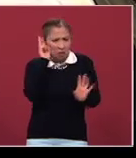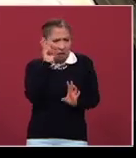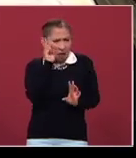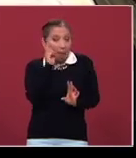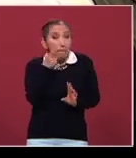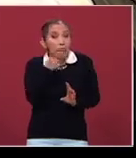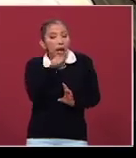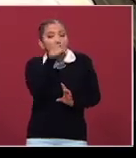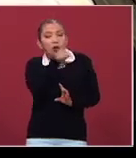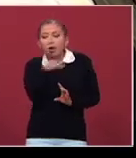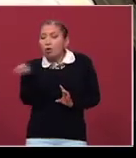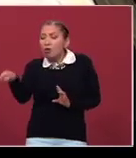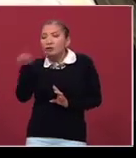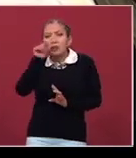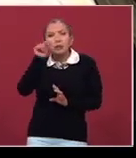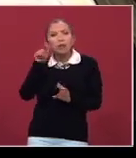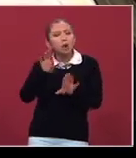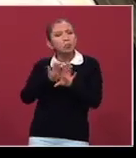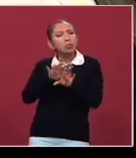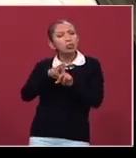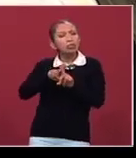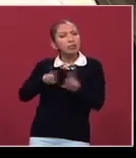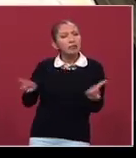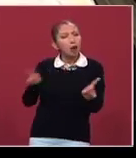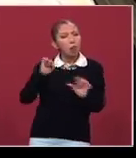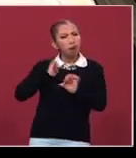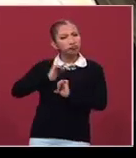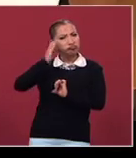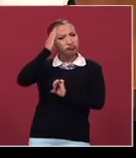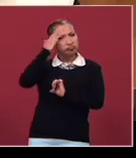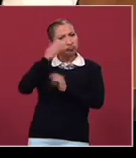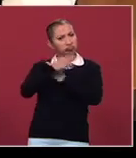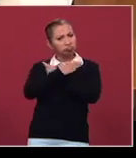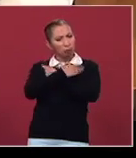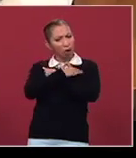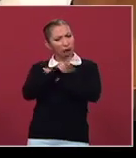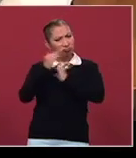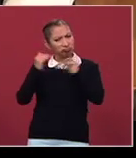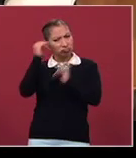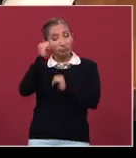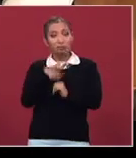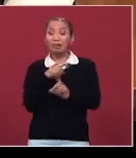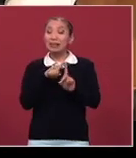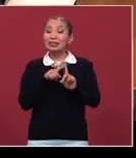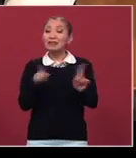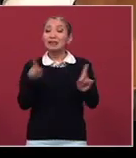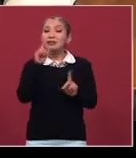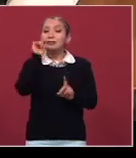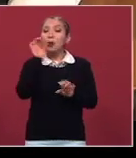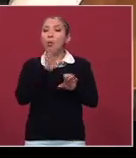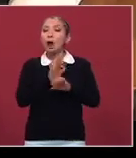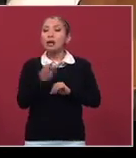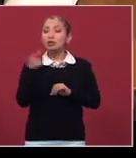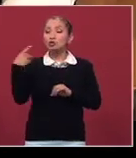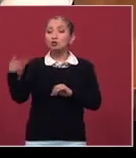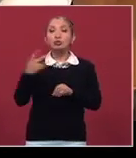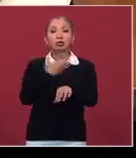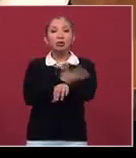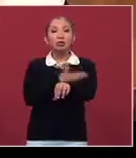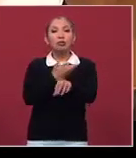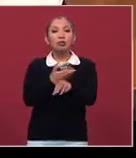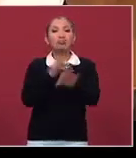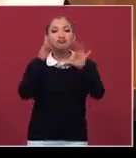pero él tiene como una autoridad moral. Lo que hace diferente a Zapata es su honestidad,